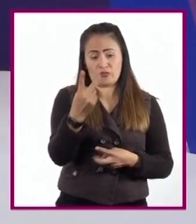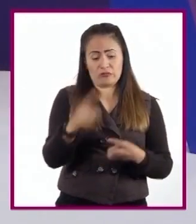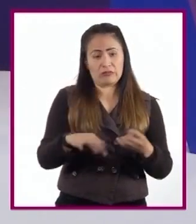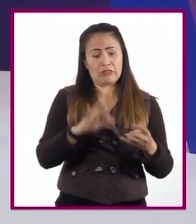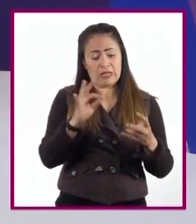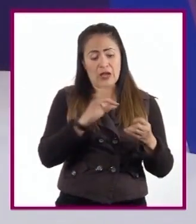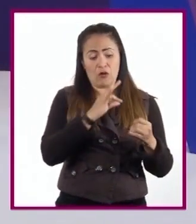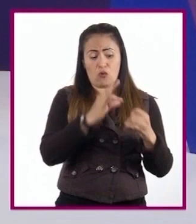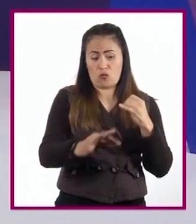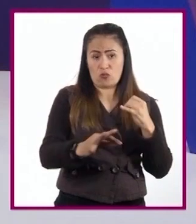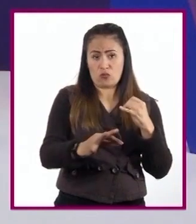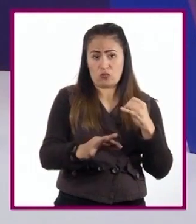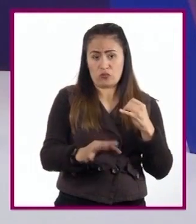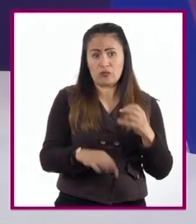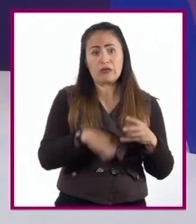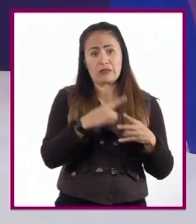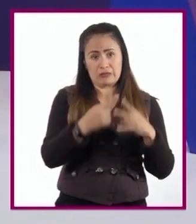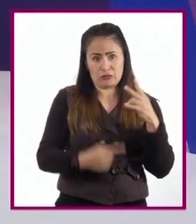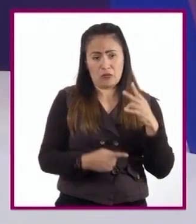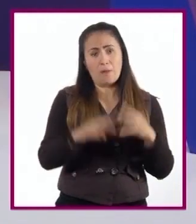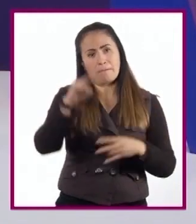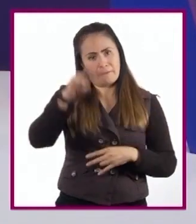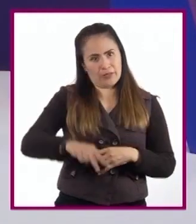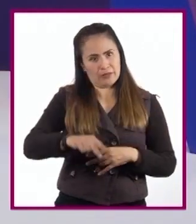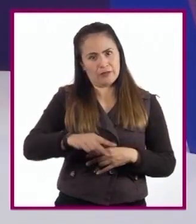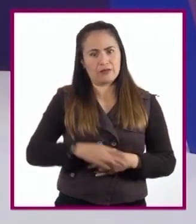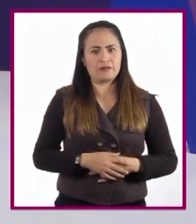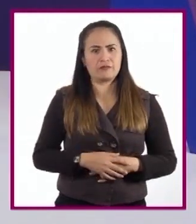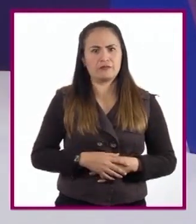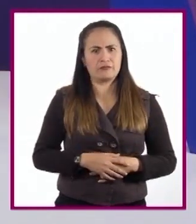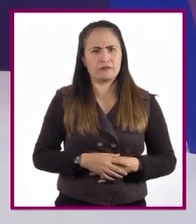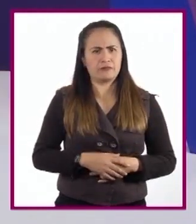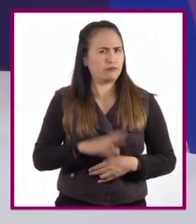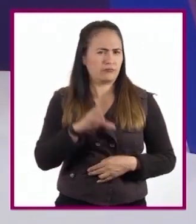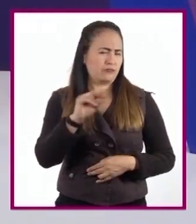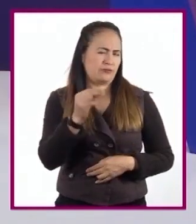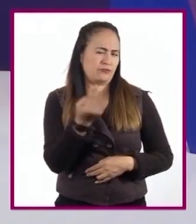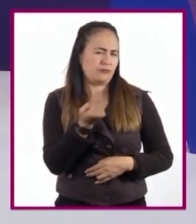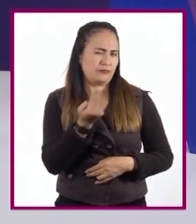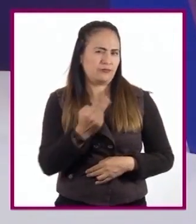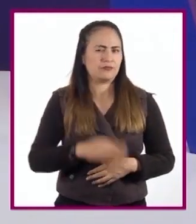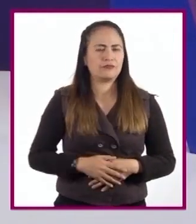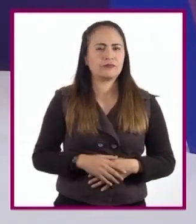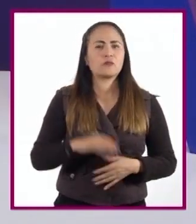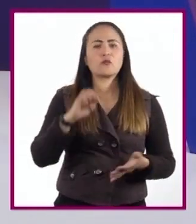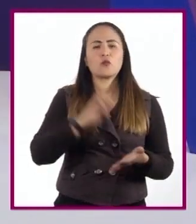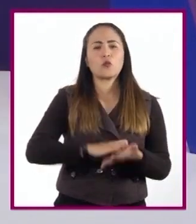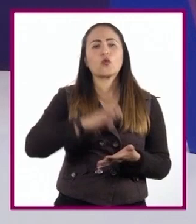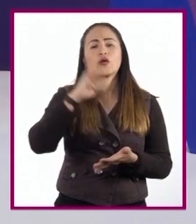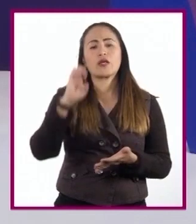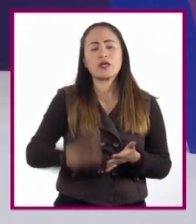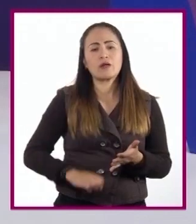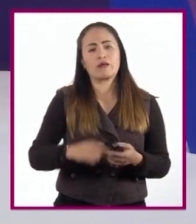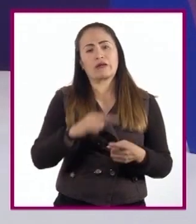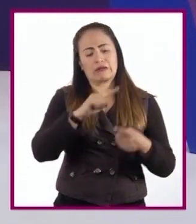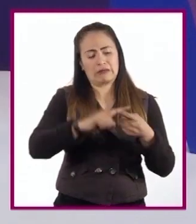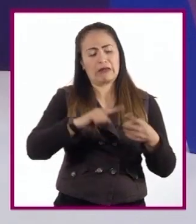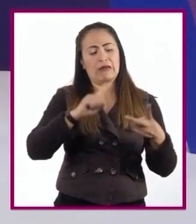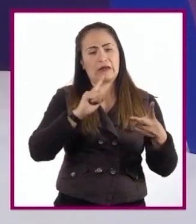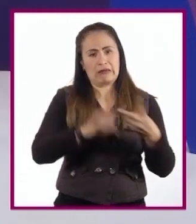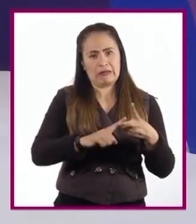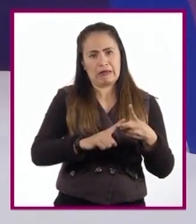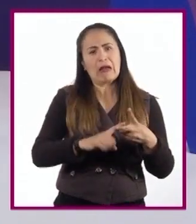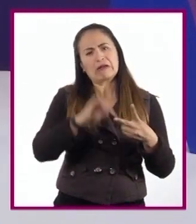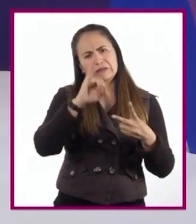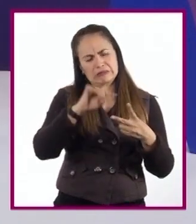y, por tanto, el argumento serán verdaderos. No necesariamente. Hay casos en los que, a pesar de que haya una